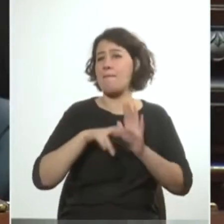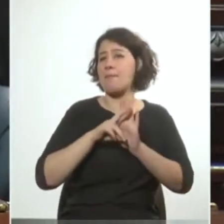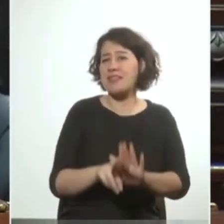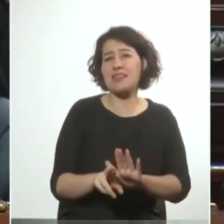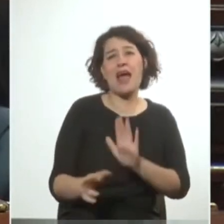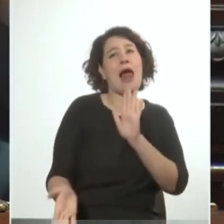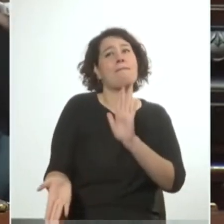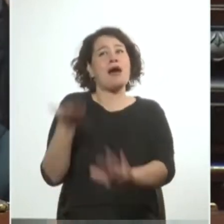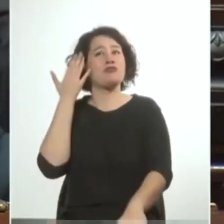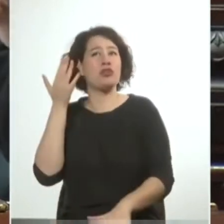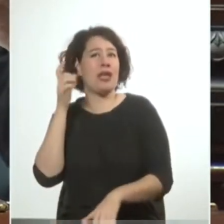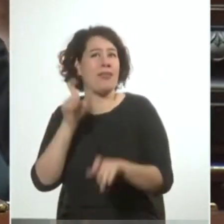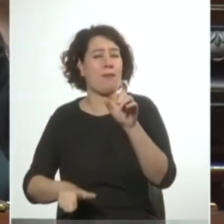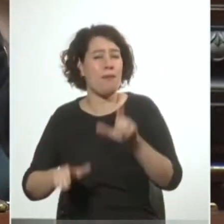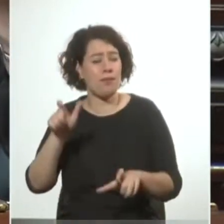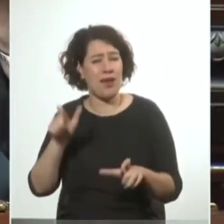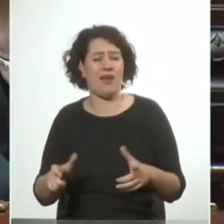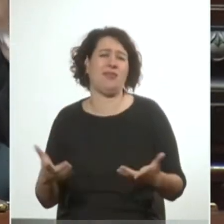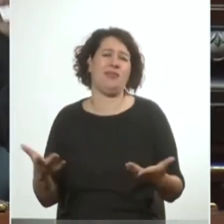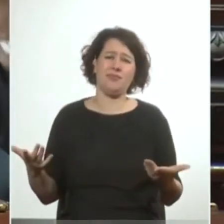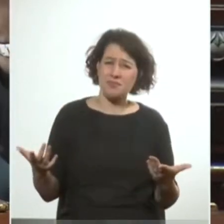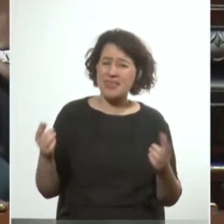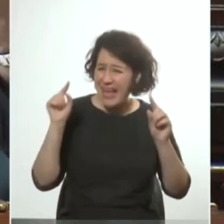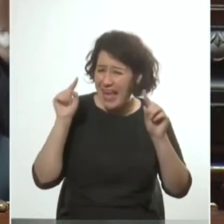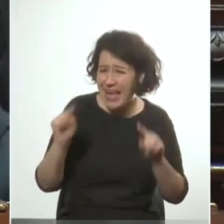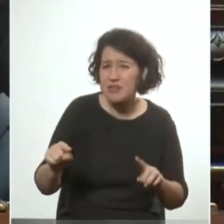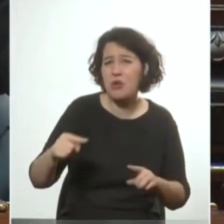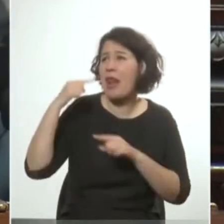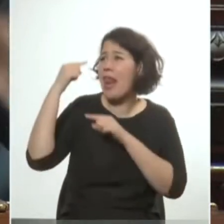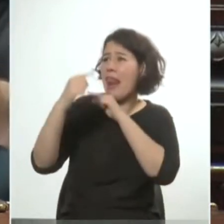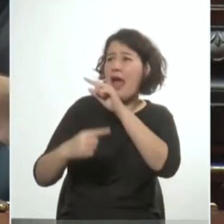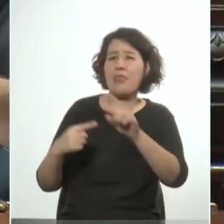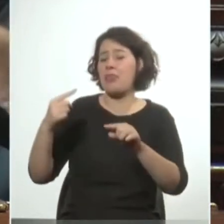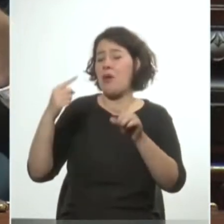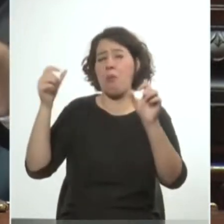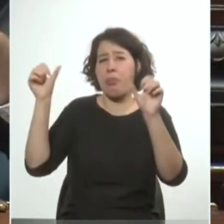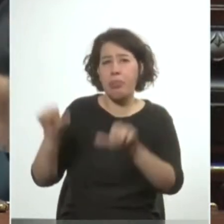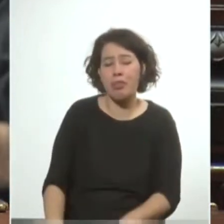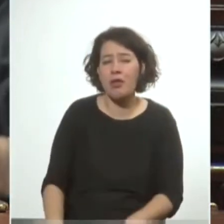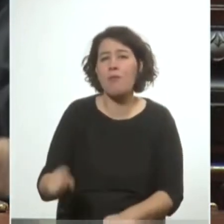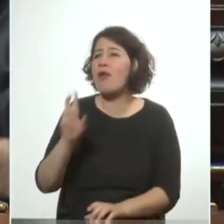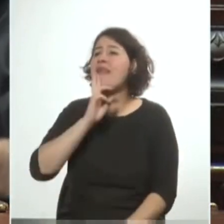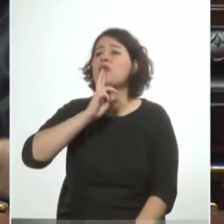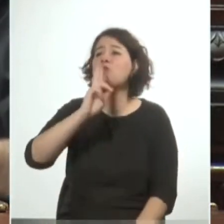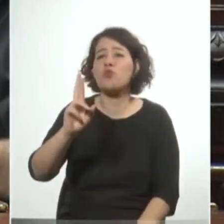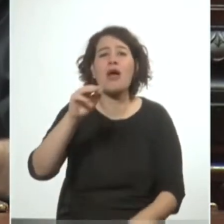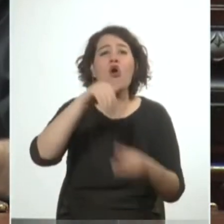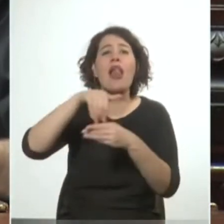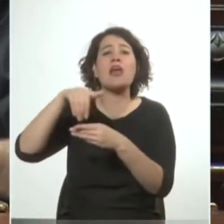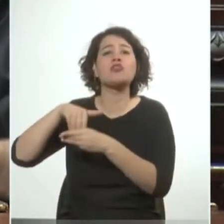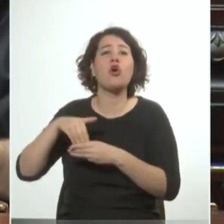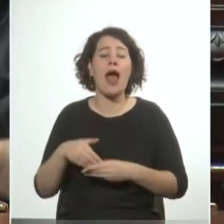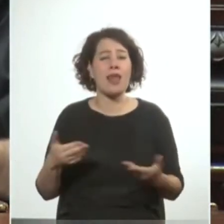mayorías populares ese relato cae por su propio peso por los resultados electorales